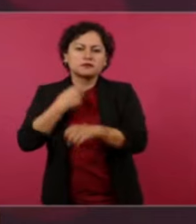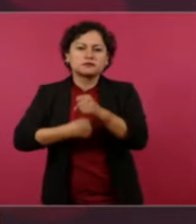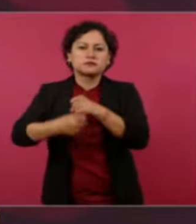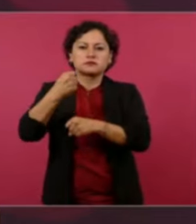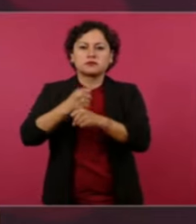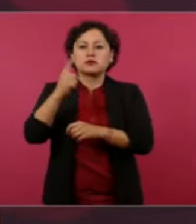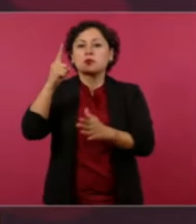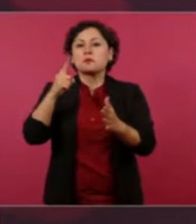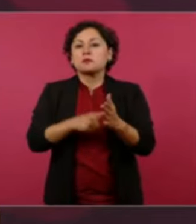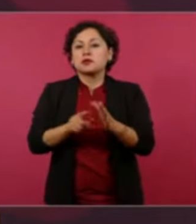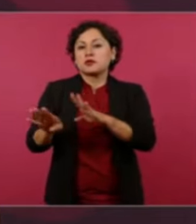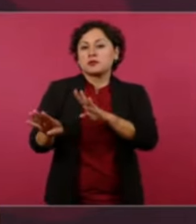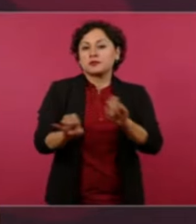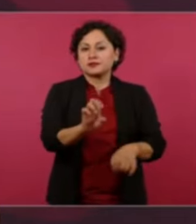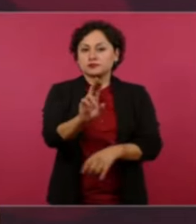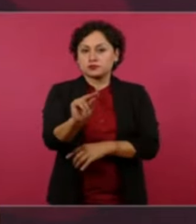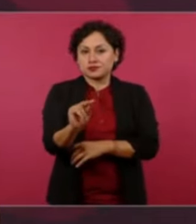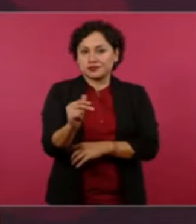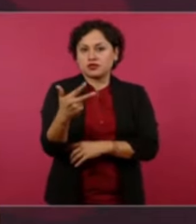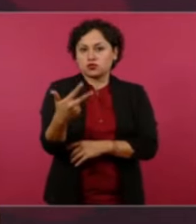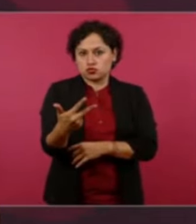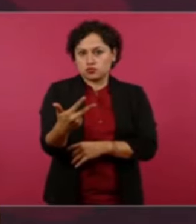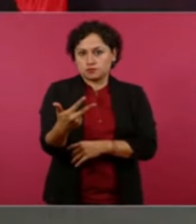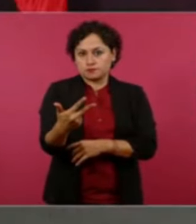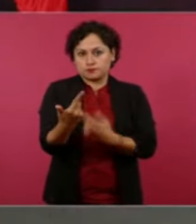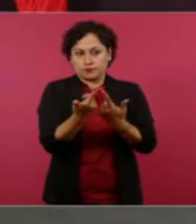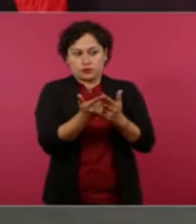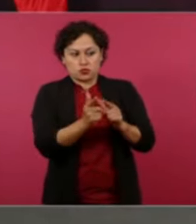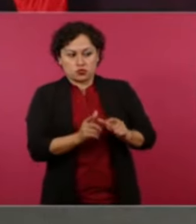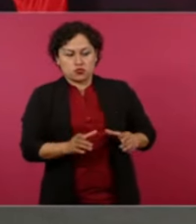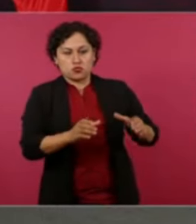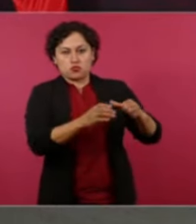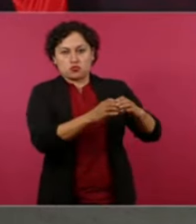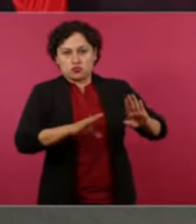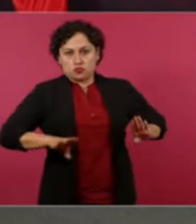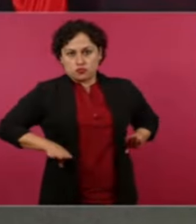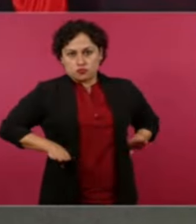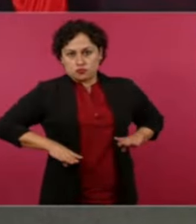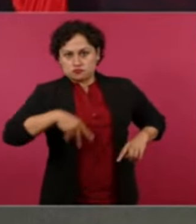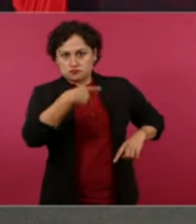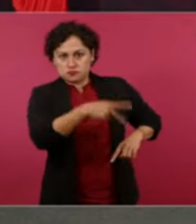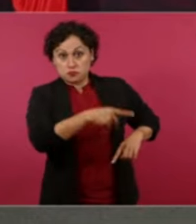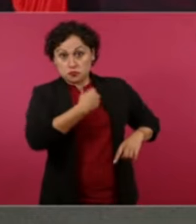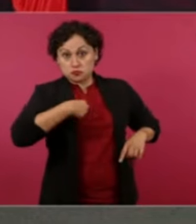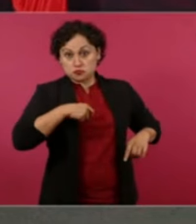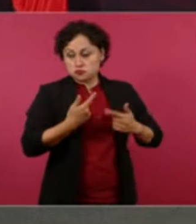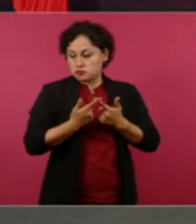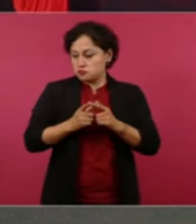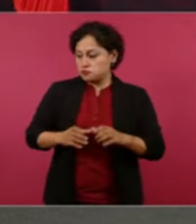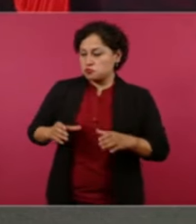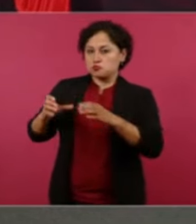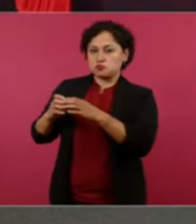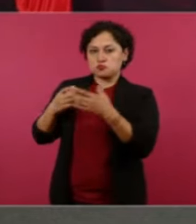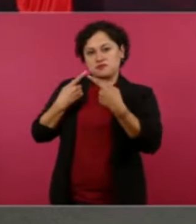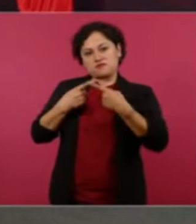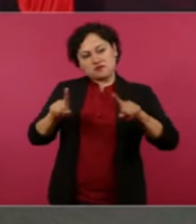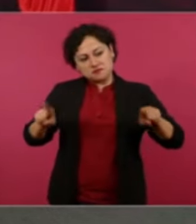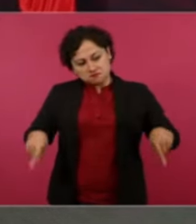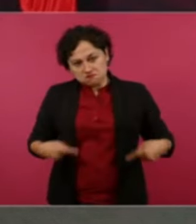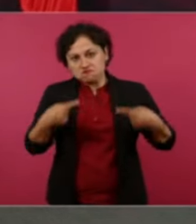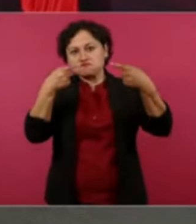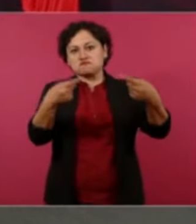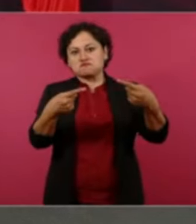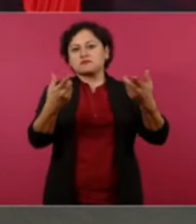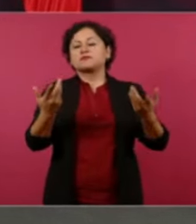como oposición, era una campaña así, de volantes, que íbamos a cerrar los